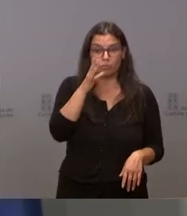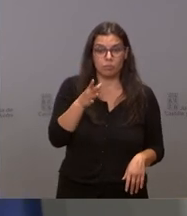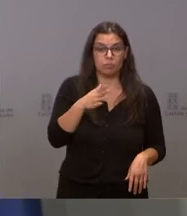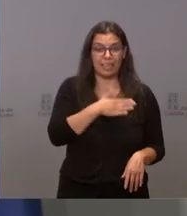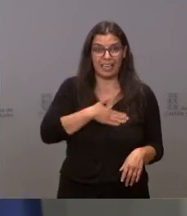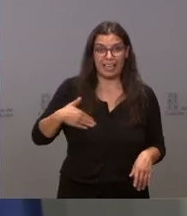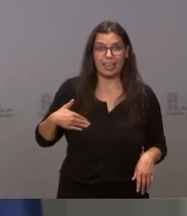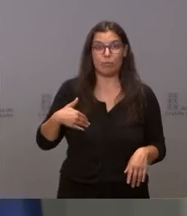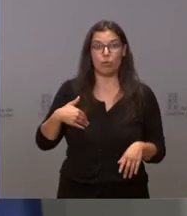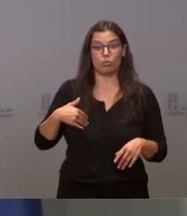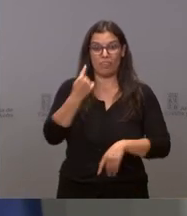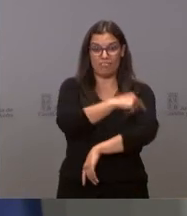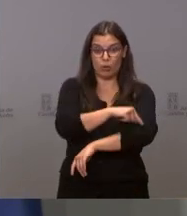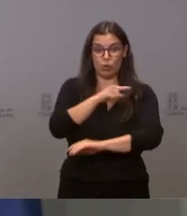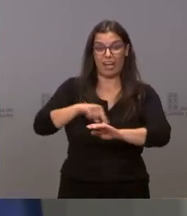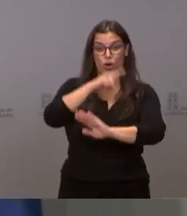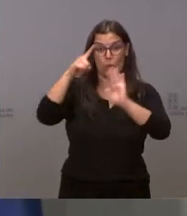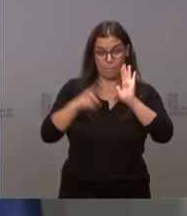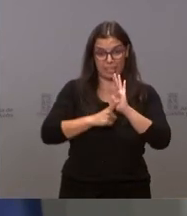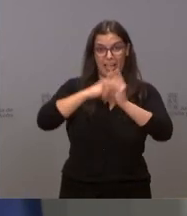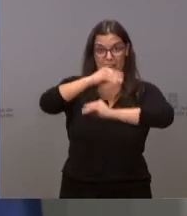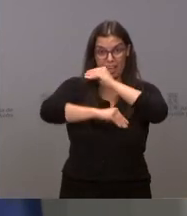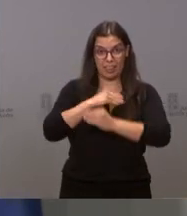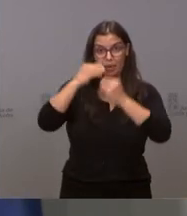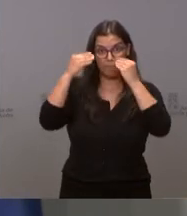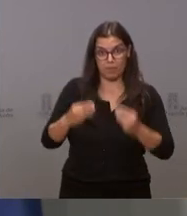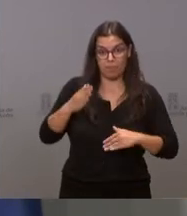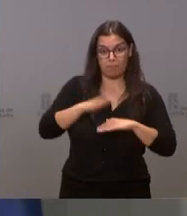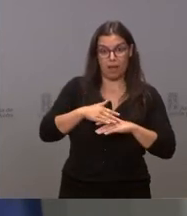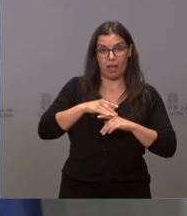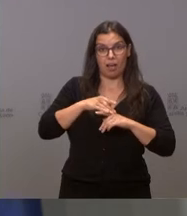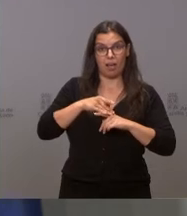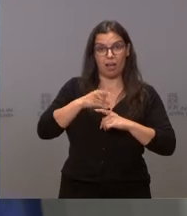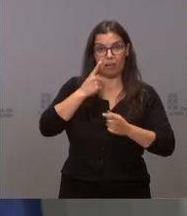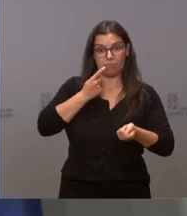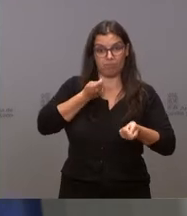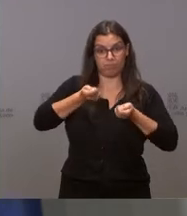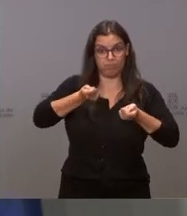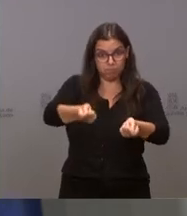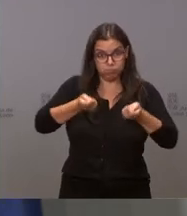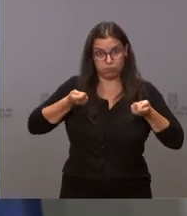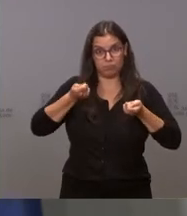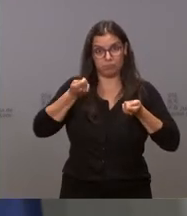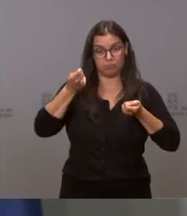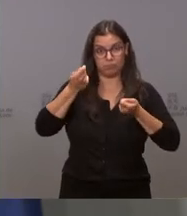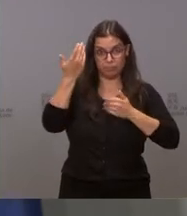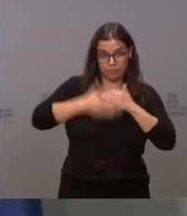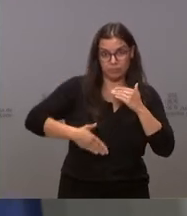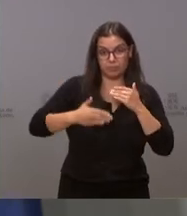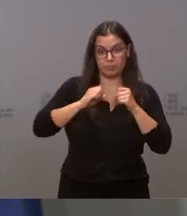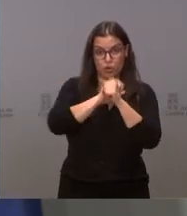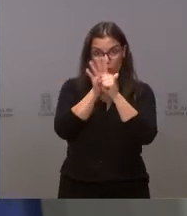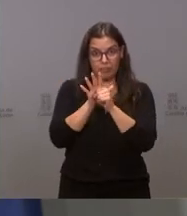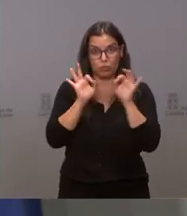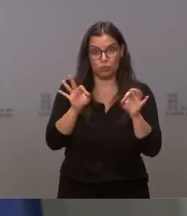toda la campaña de vacunación para cortar la pandemia. Es nuestra preocupación y